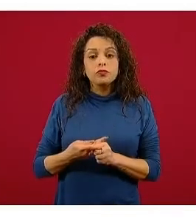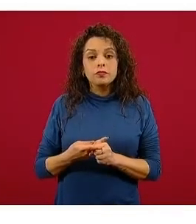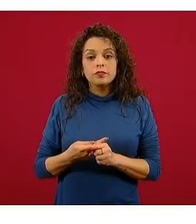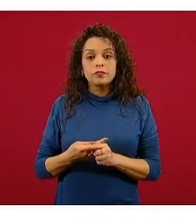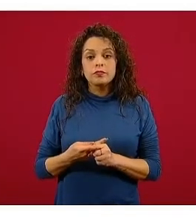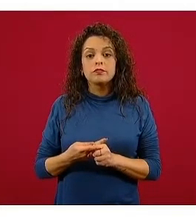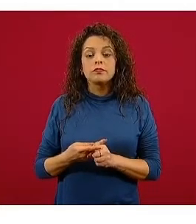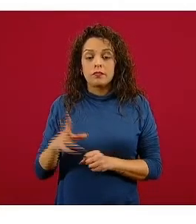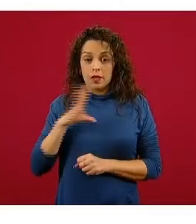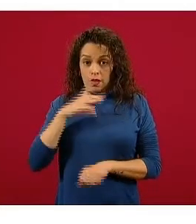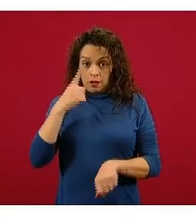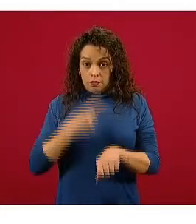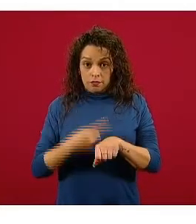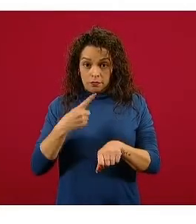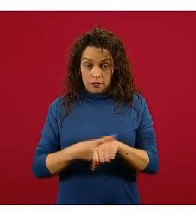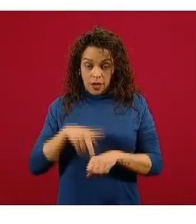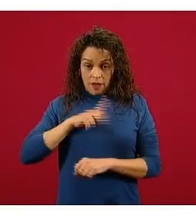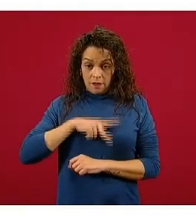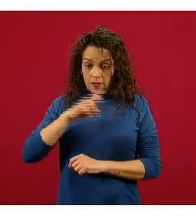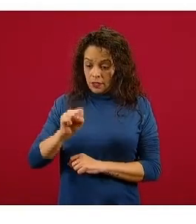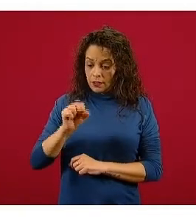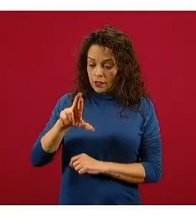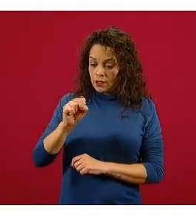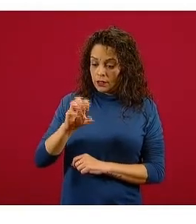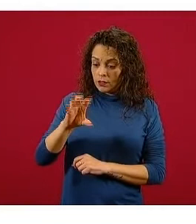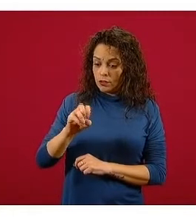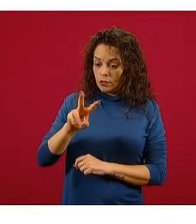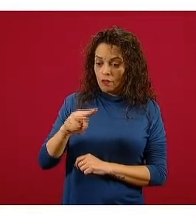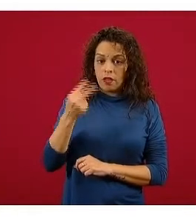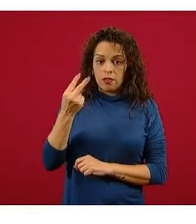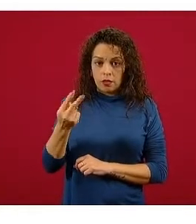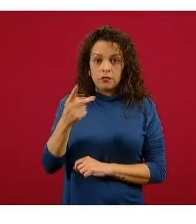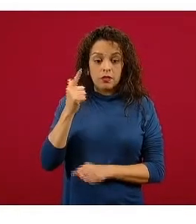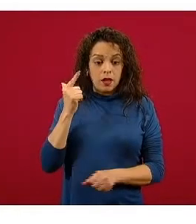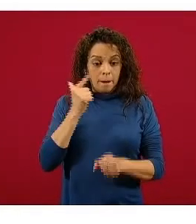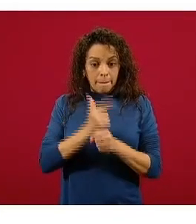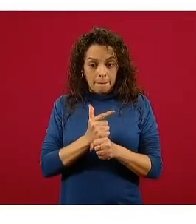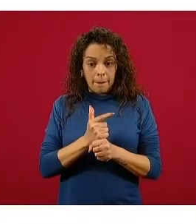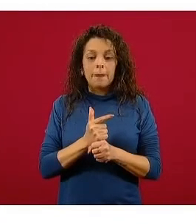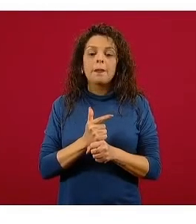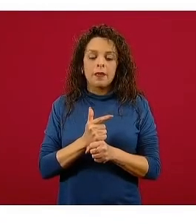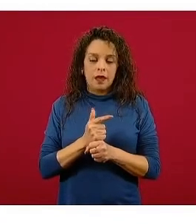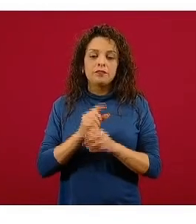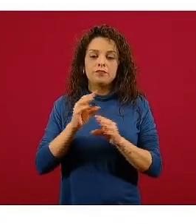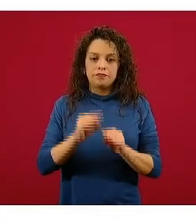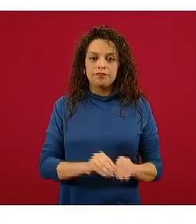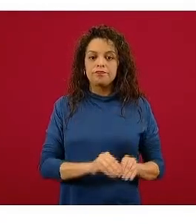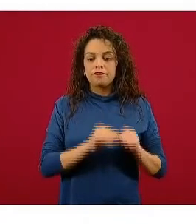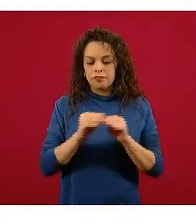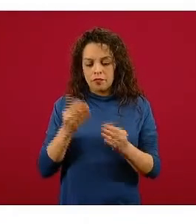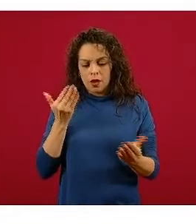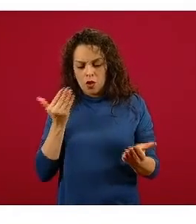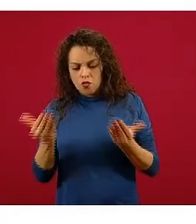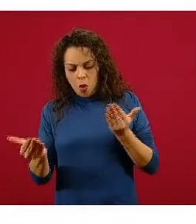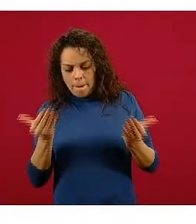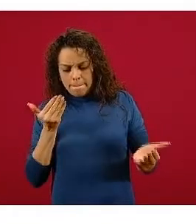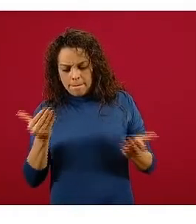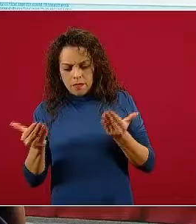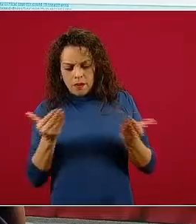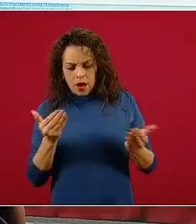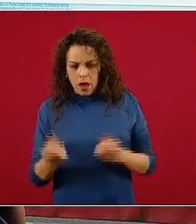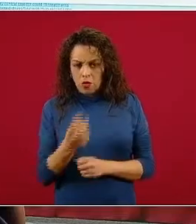afectados por SARS-CoV-2, que padecieron COVID, fueron identificados y fueron comparados en dos